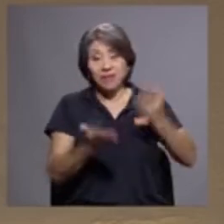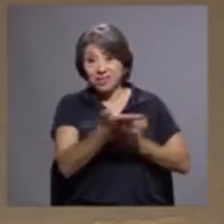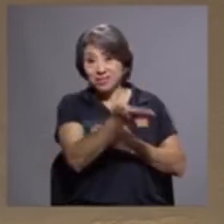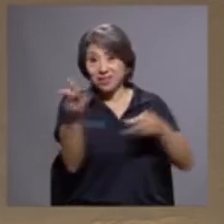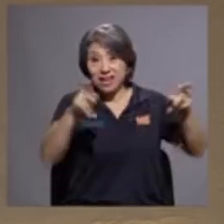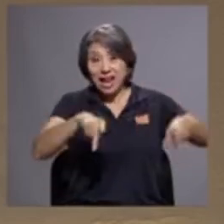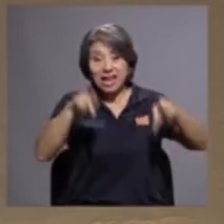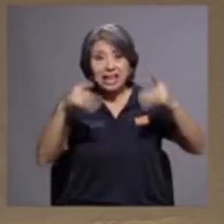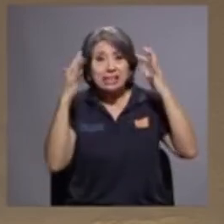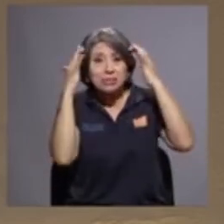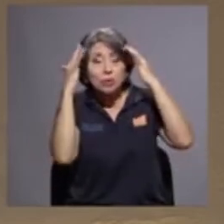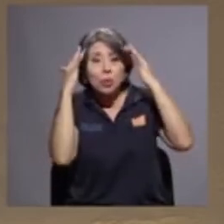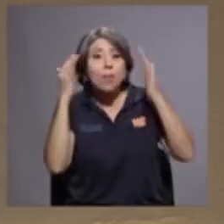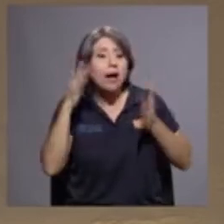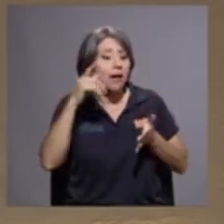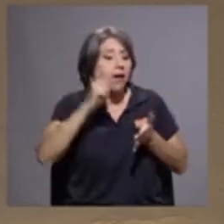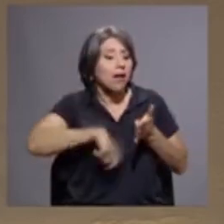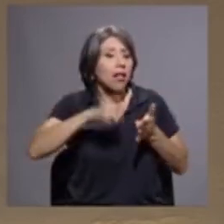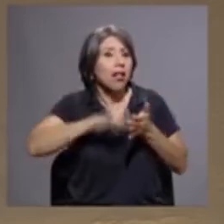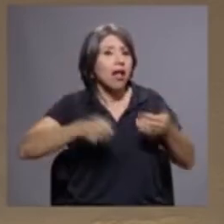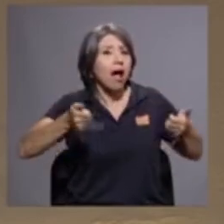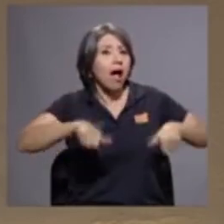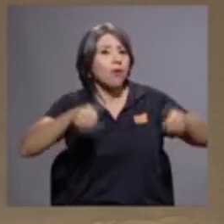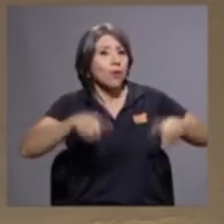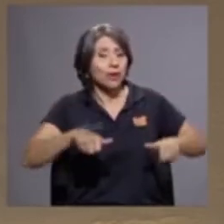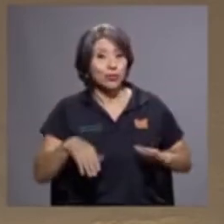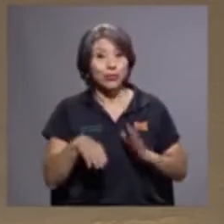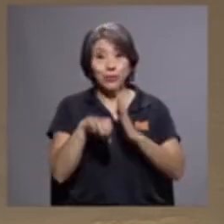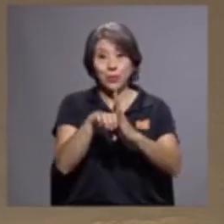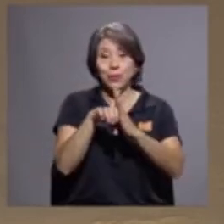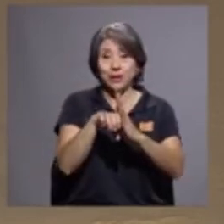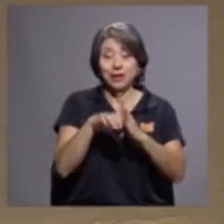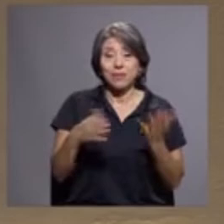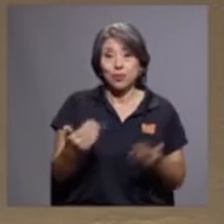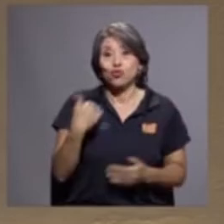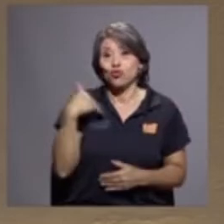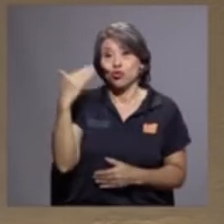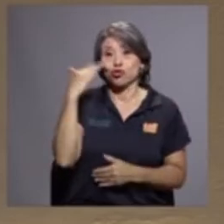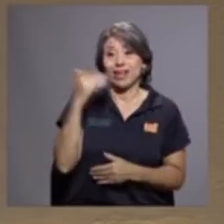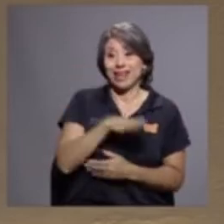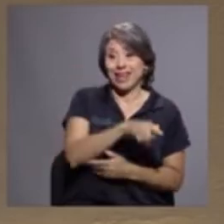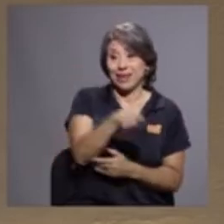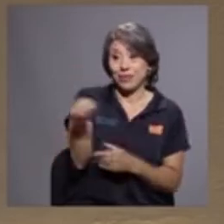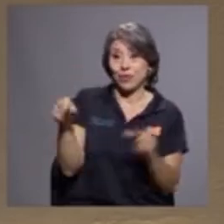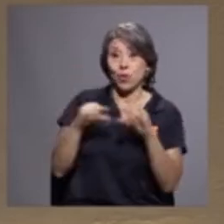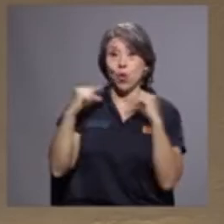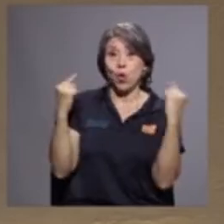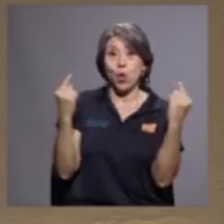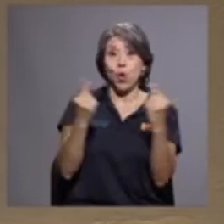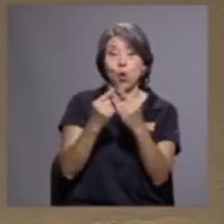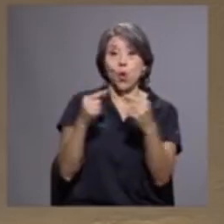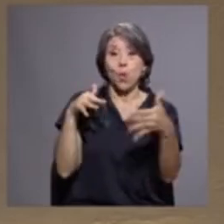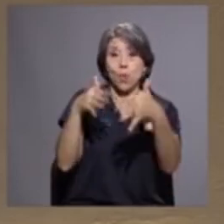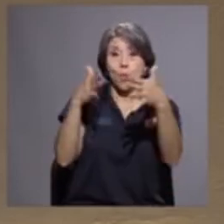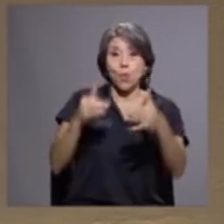preocupa mucho por el tema de los acuerdos, por ejemplo, yo sé que el movimiento, que es un movimiento feminista, porque hay reconocerlo de esa manera